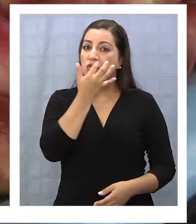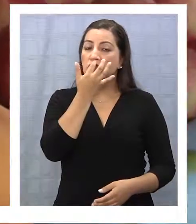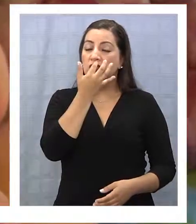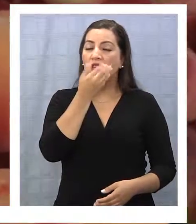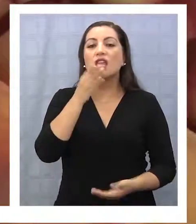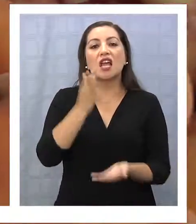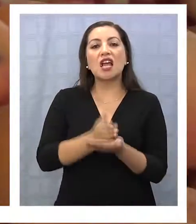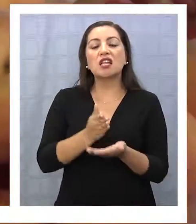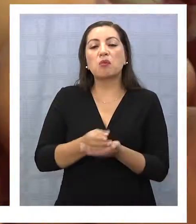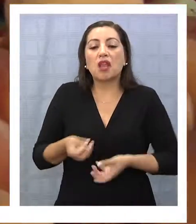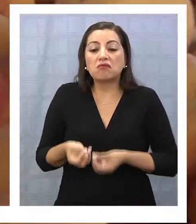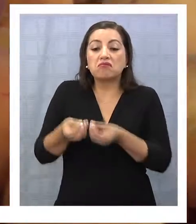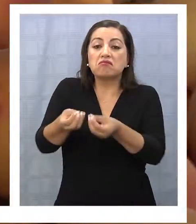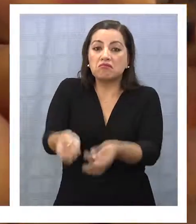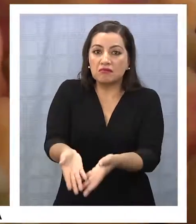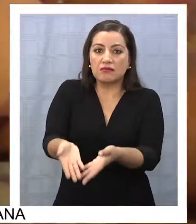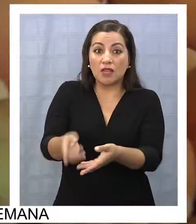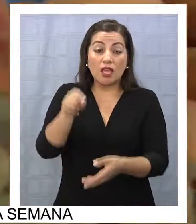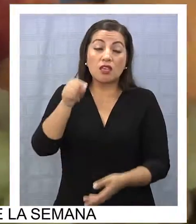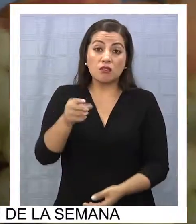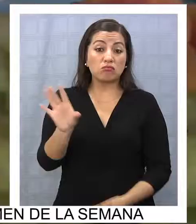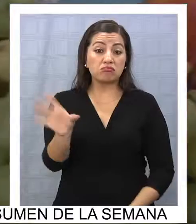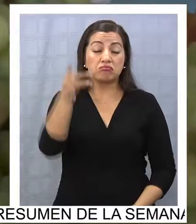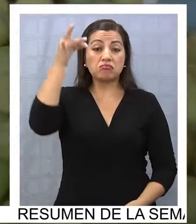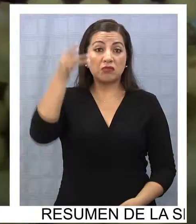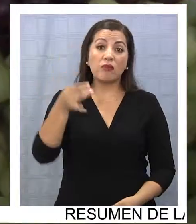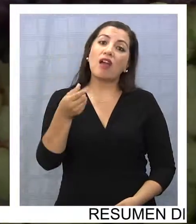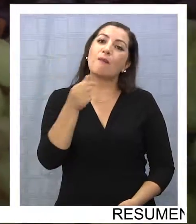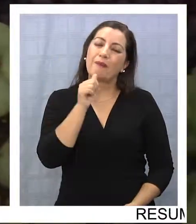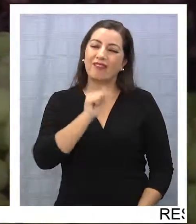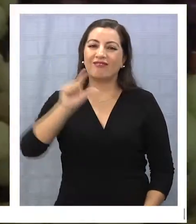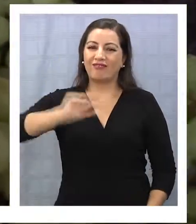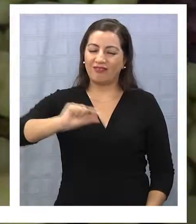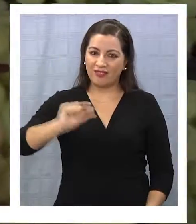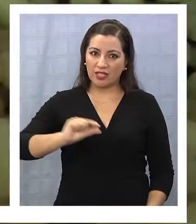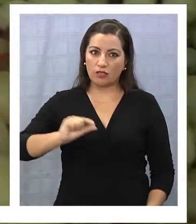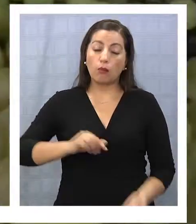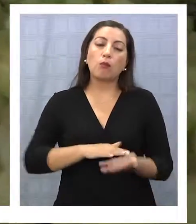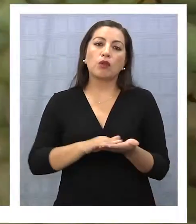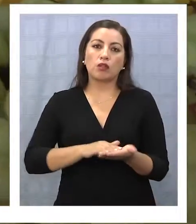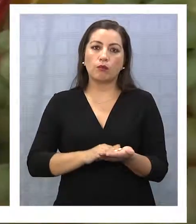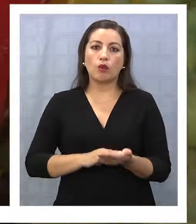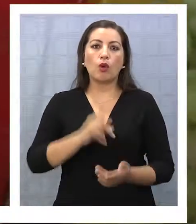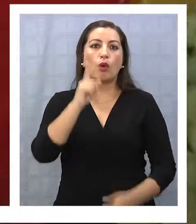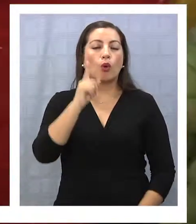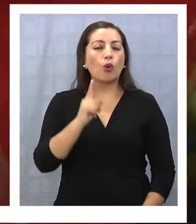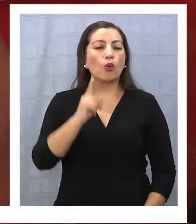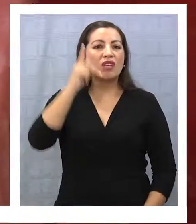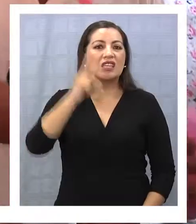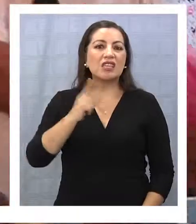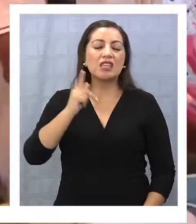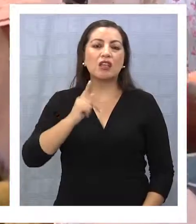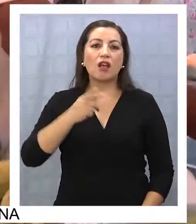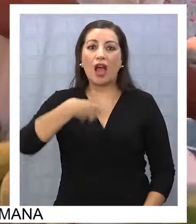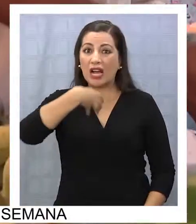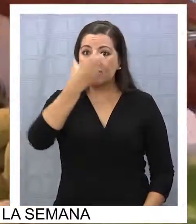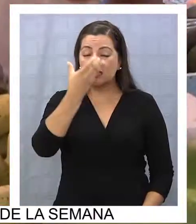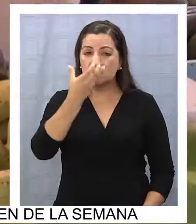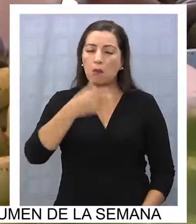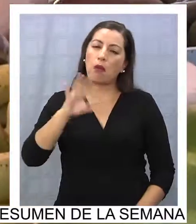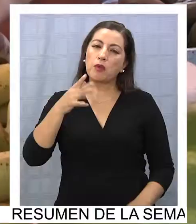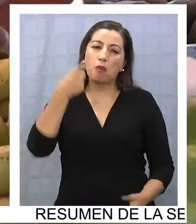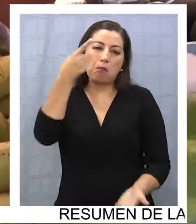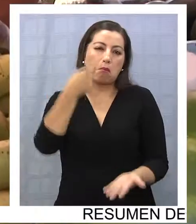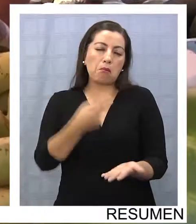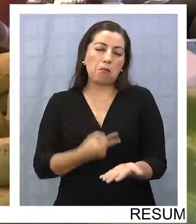colaciones, una alternativa que puede resultar bastante económica, ya que por ejemplo un kilo de manzanas cuesta entre mil y mil doscientos